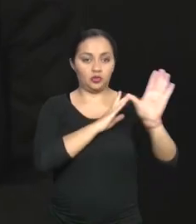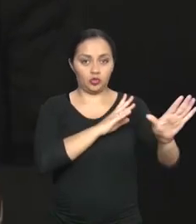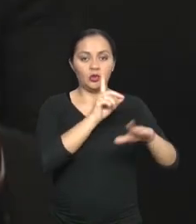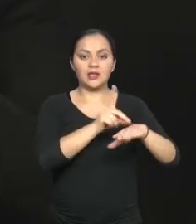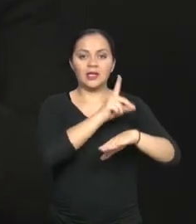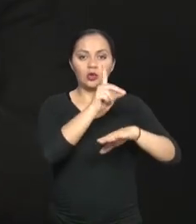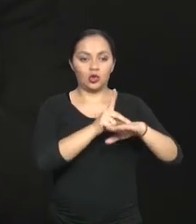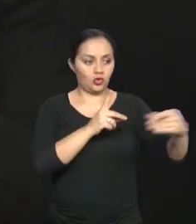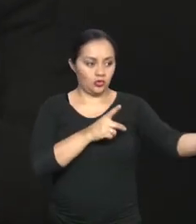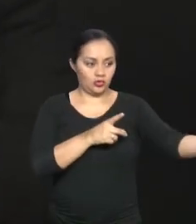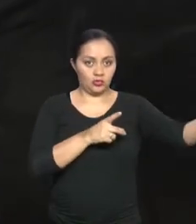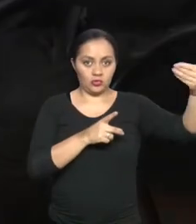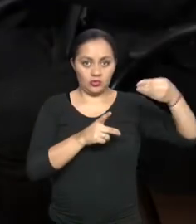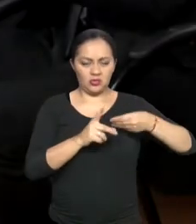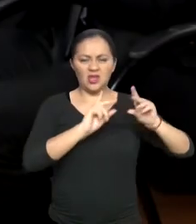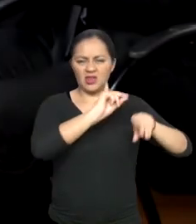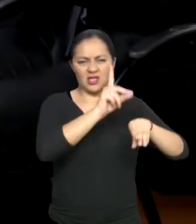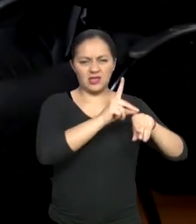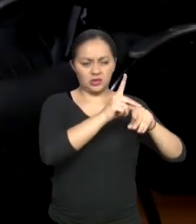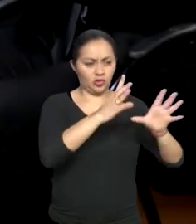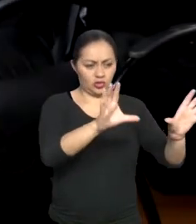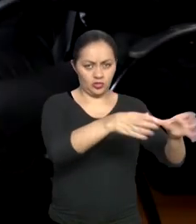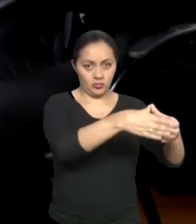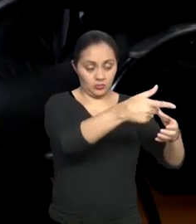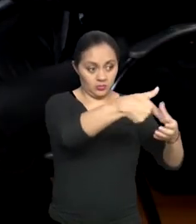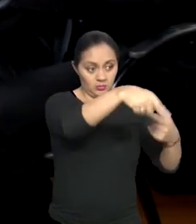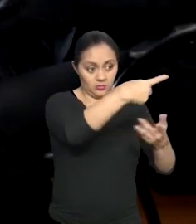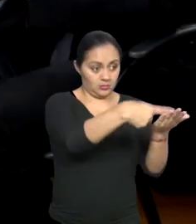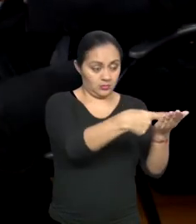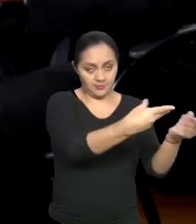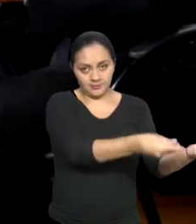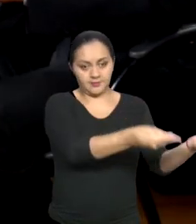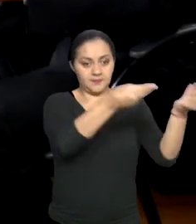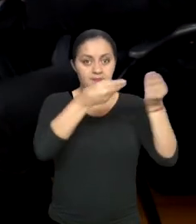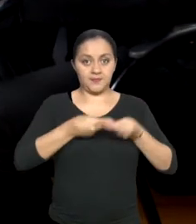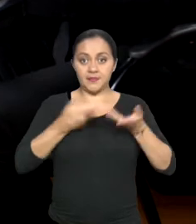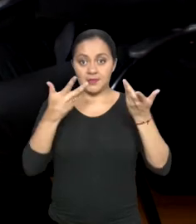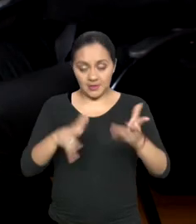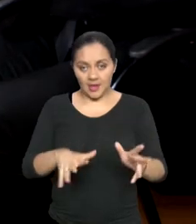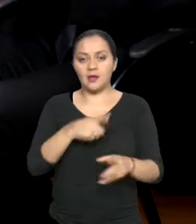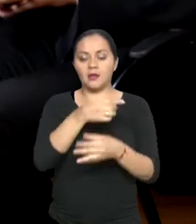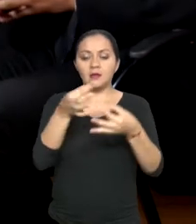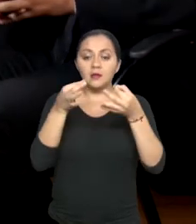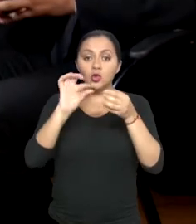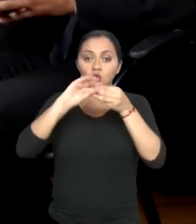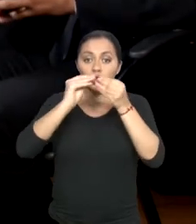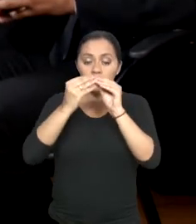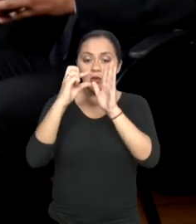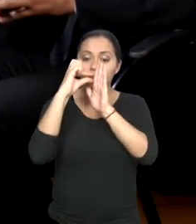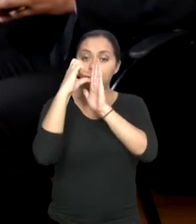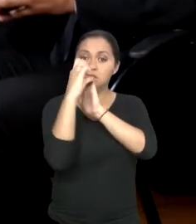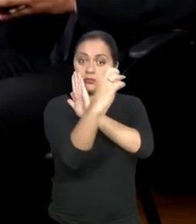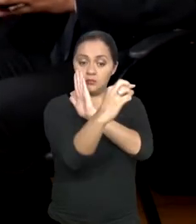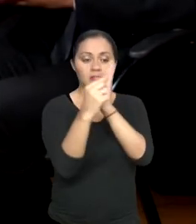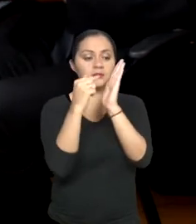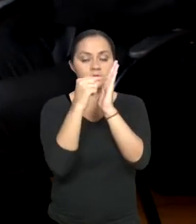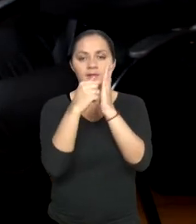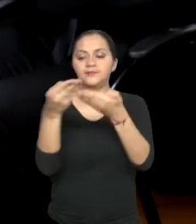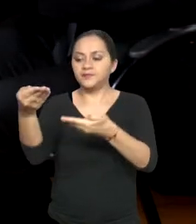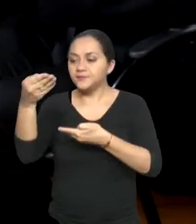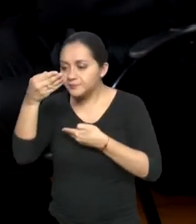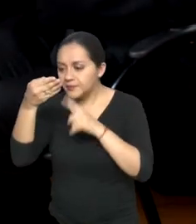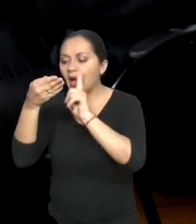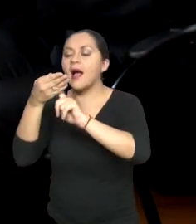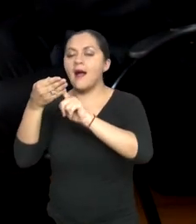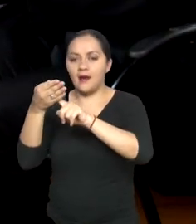con ese código, básicamente lo que se permite es identificar el trámite que ingresa al CNAE. Y a partir de